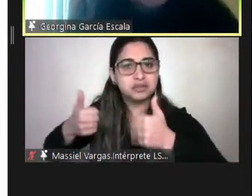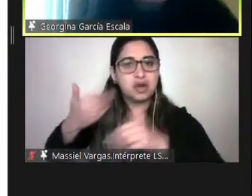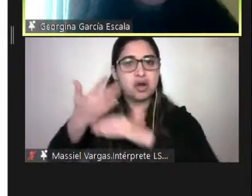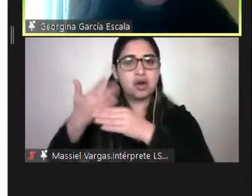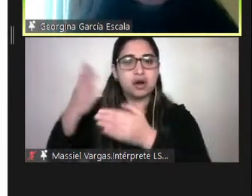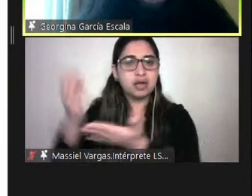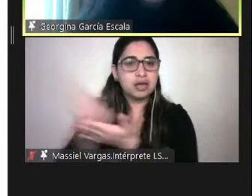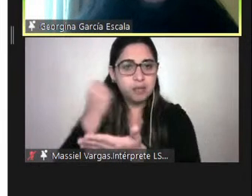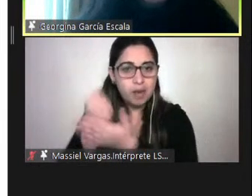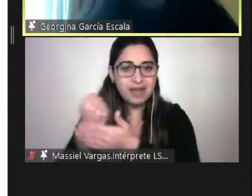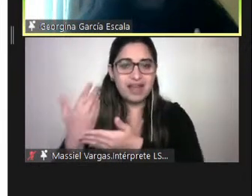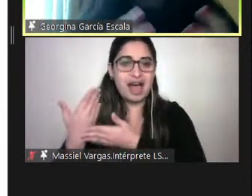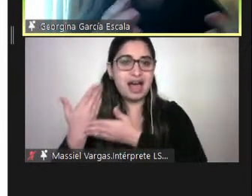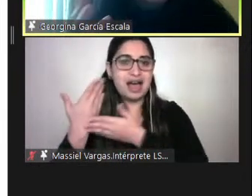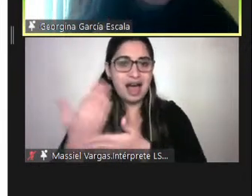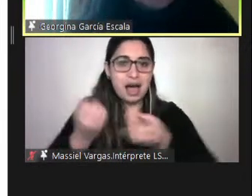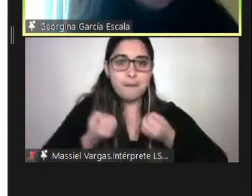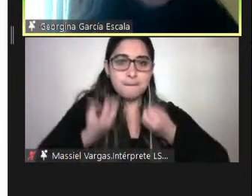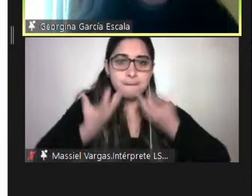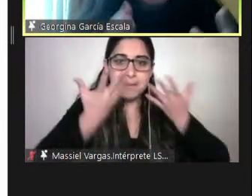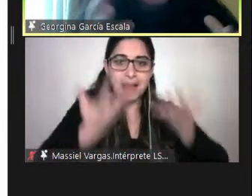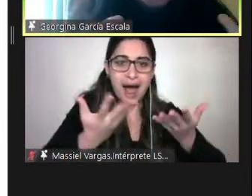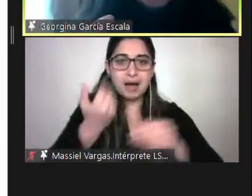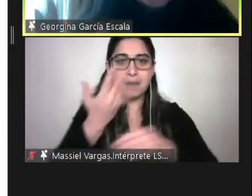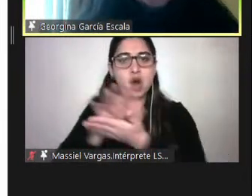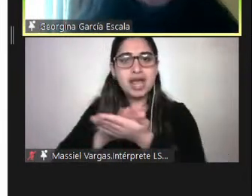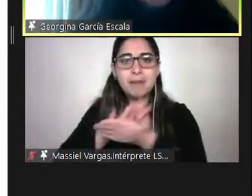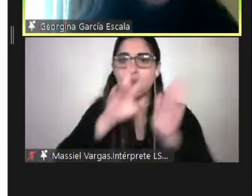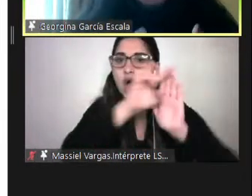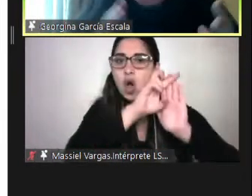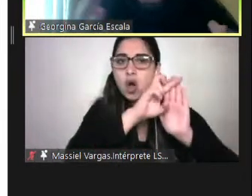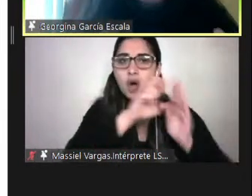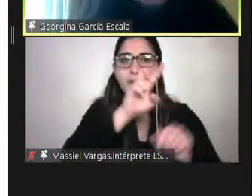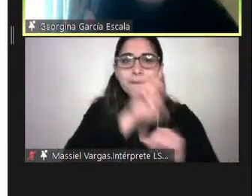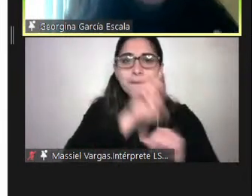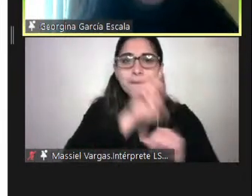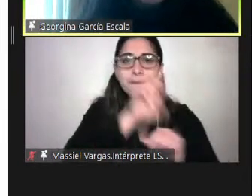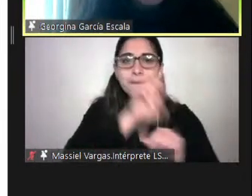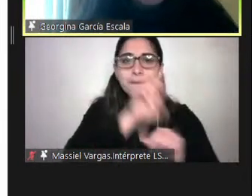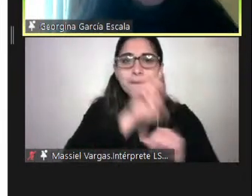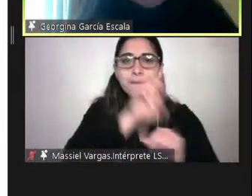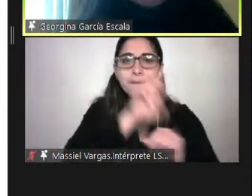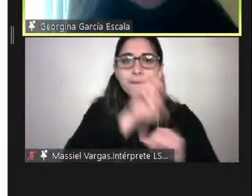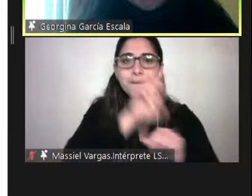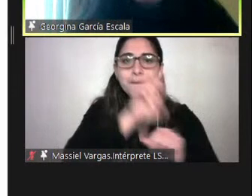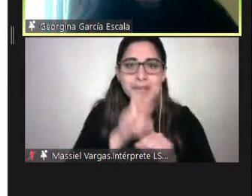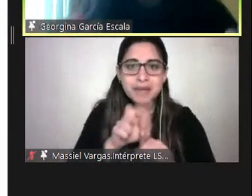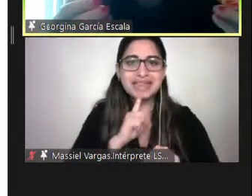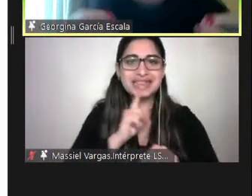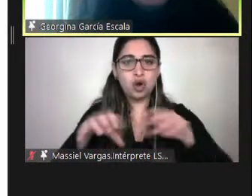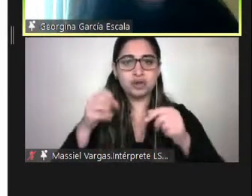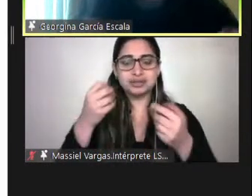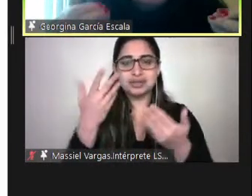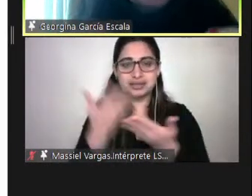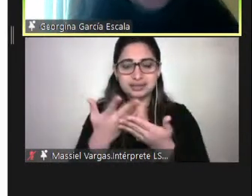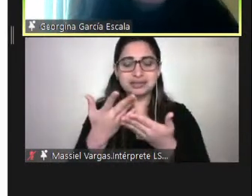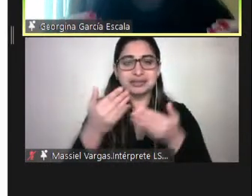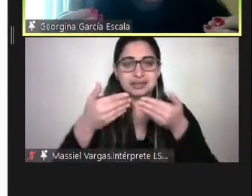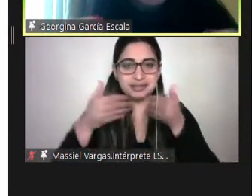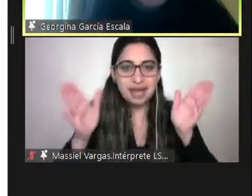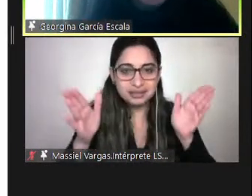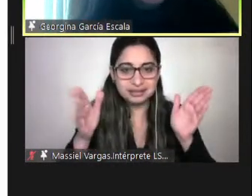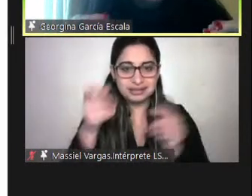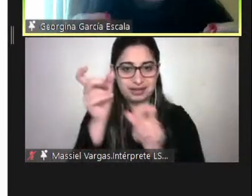demostrar lo que la persona sabe, por lo tanto los PPT, los materiales, todo tiene que ser accesible, pero también las